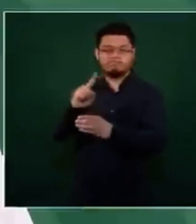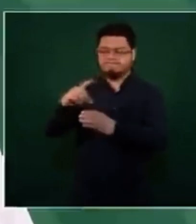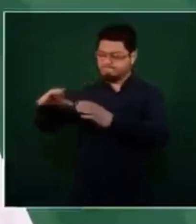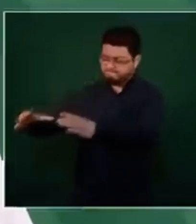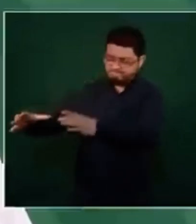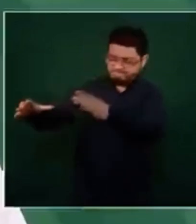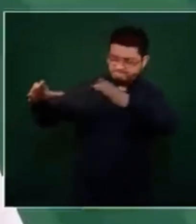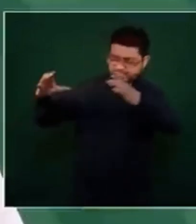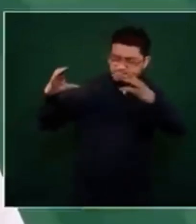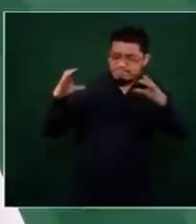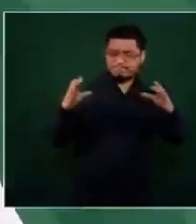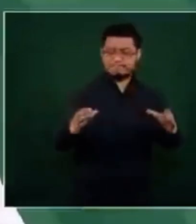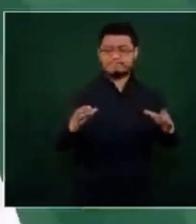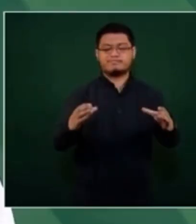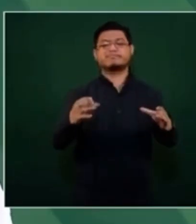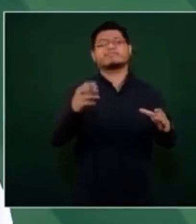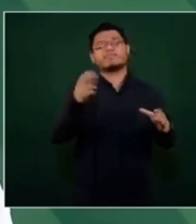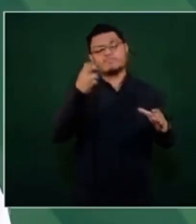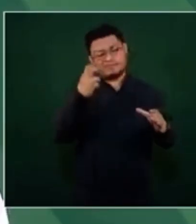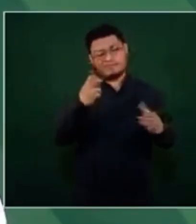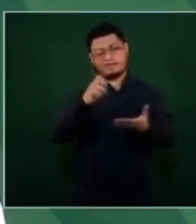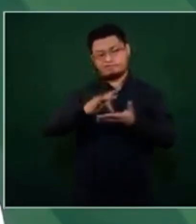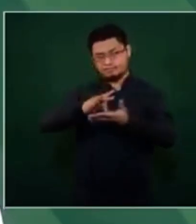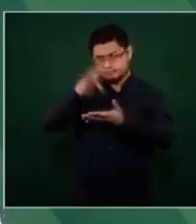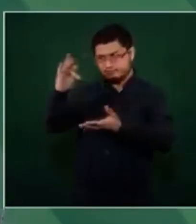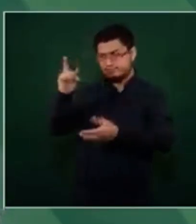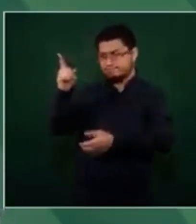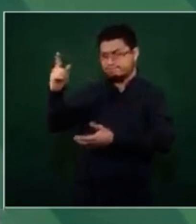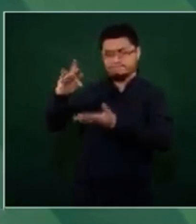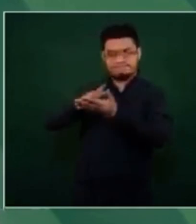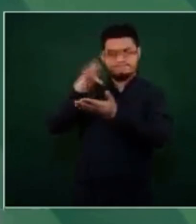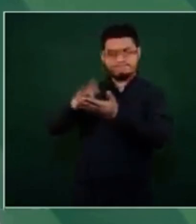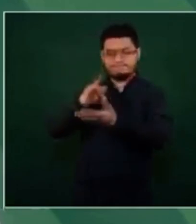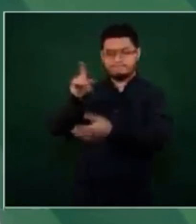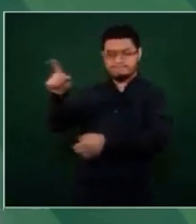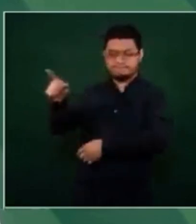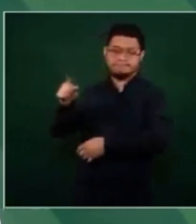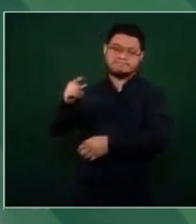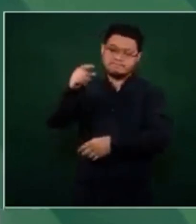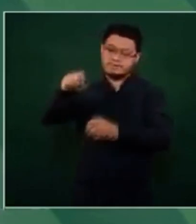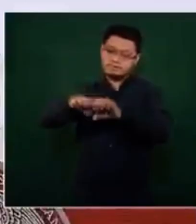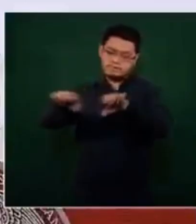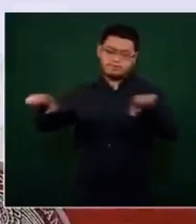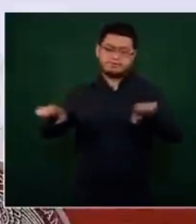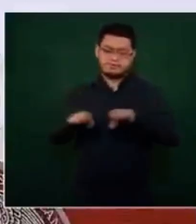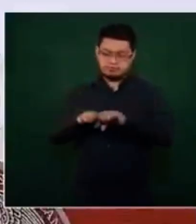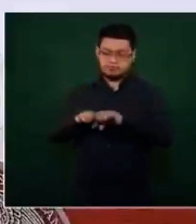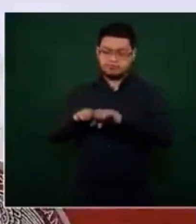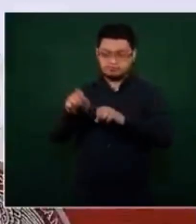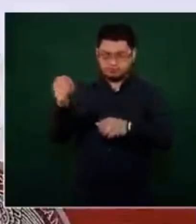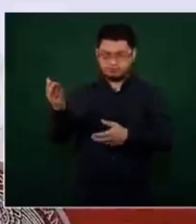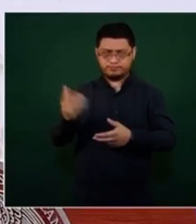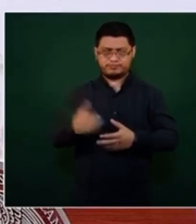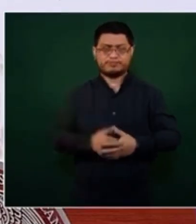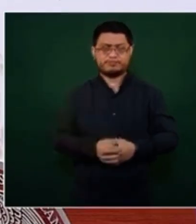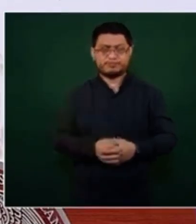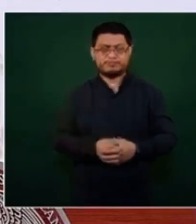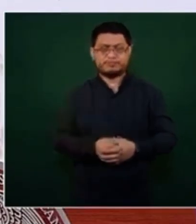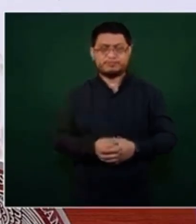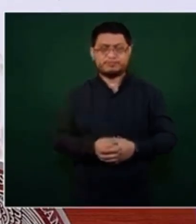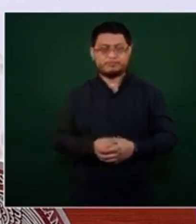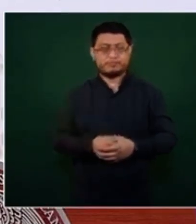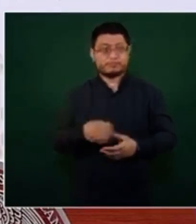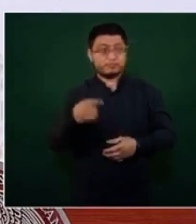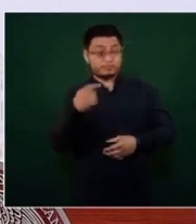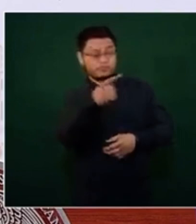logrado y agradecemos por ello al titular y al equipo de la Secretaría de Relaciones Exteriores. Otro elemento que